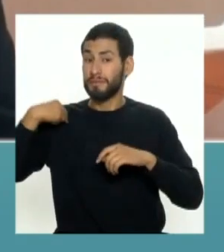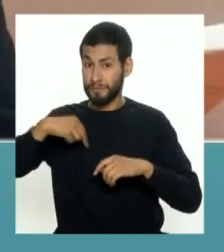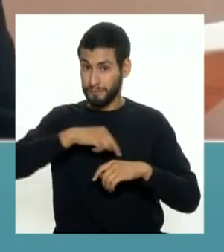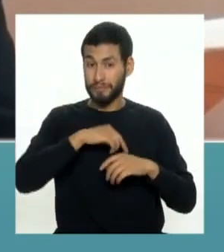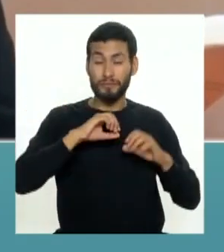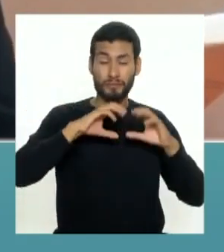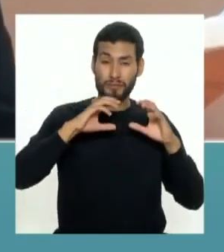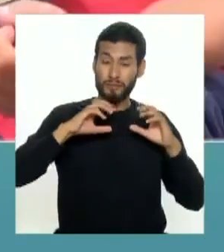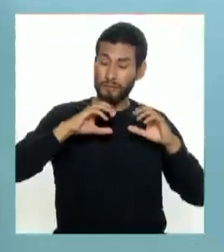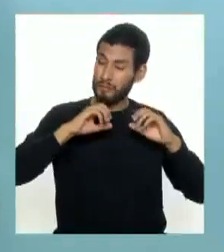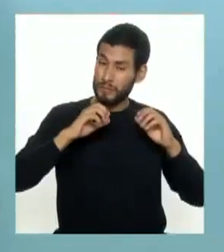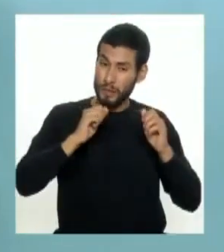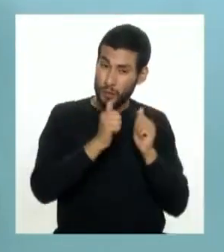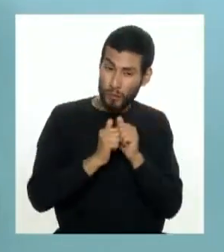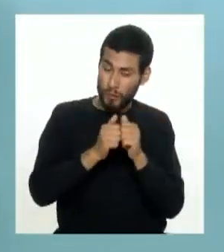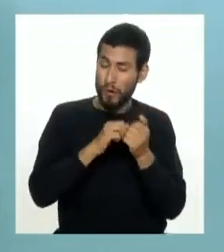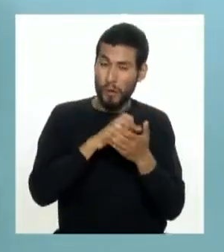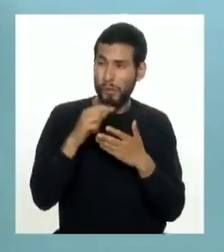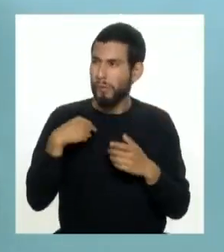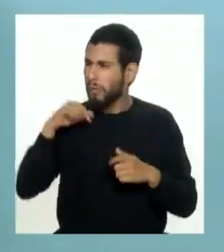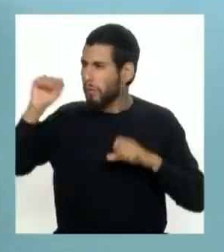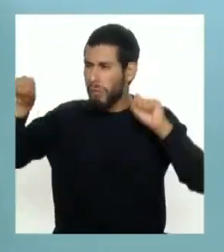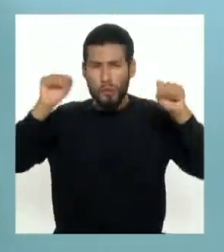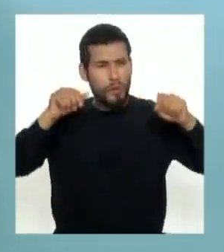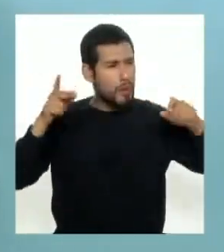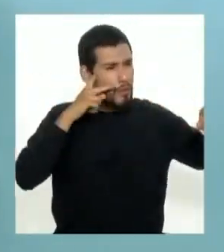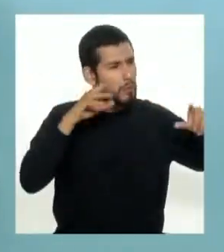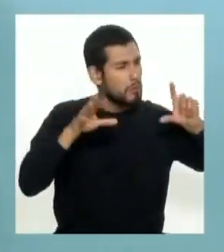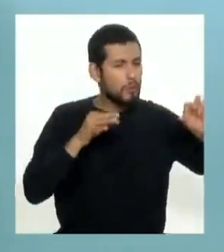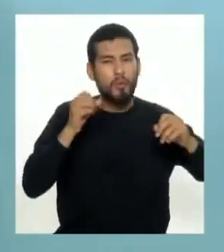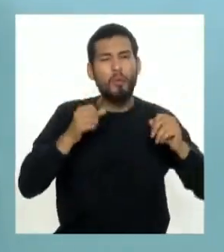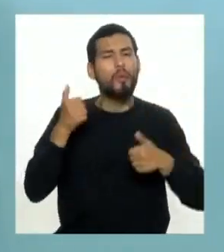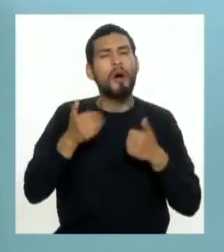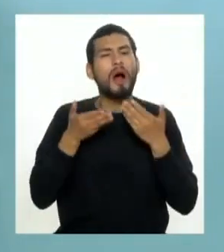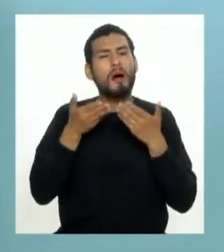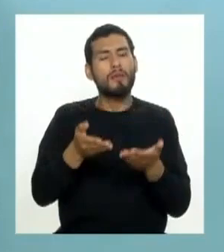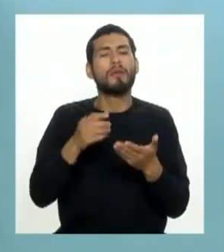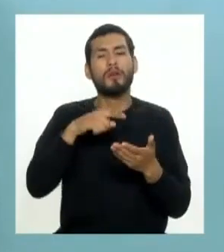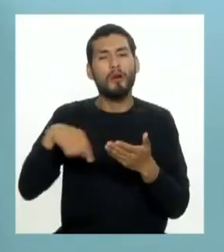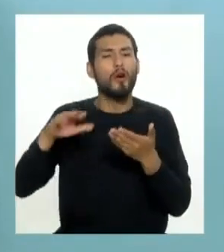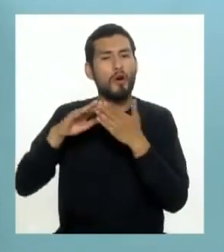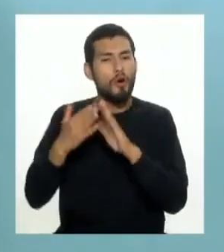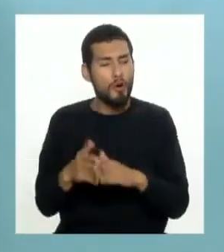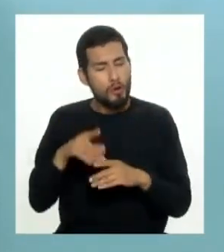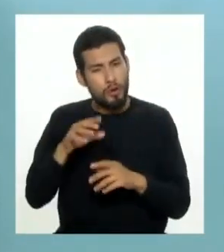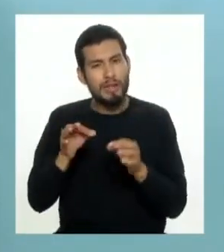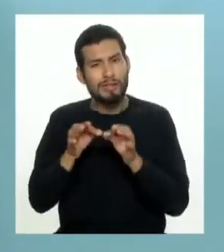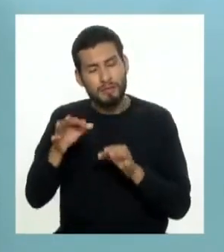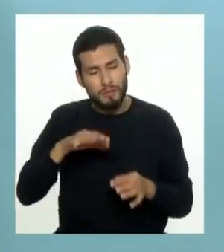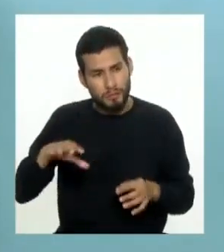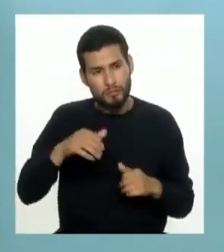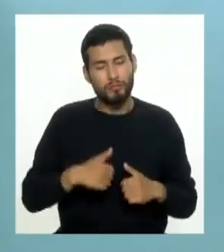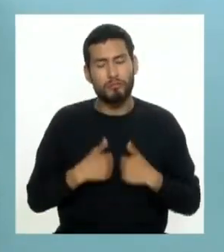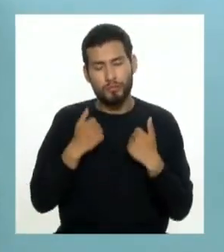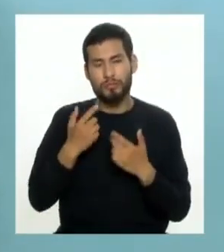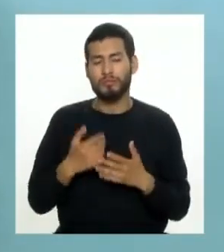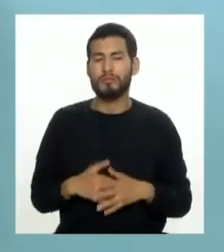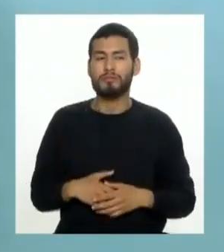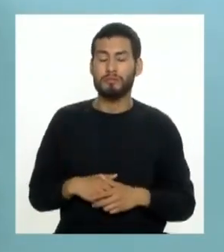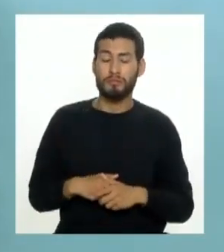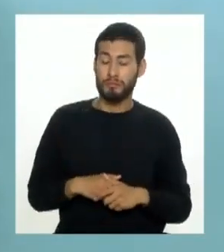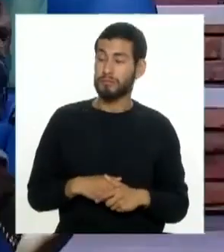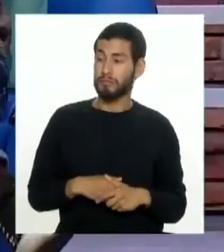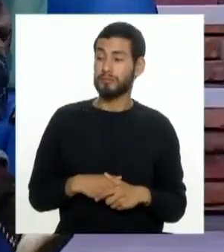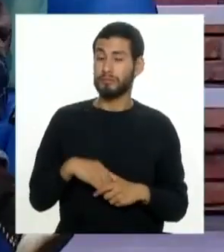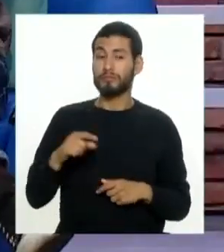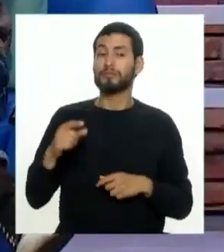qué emprendimientos podrían o qué carreras podrían ayudar a salir adelante a su comunidad a su distrito en el lugar donde se familias dicen no,